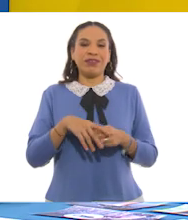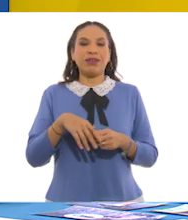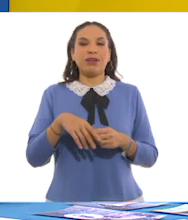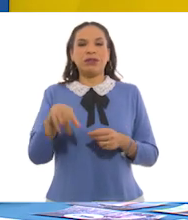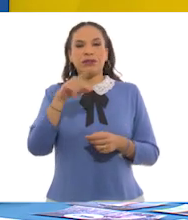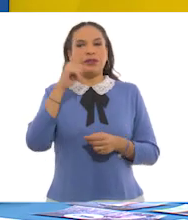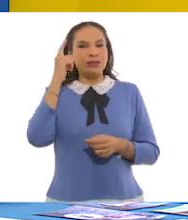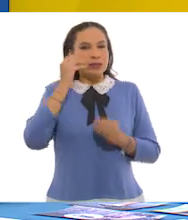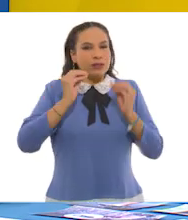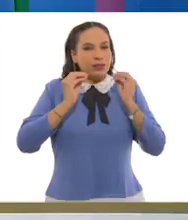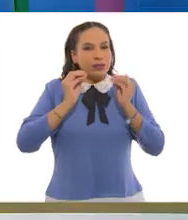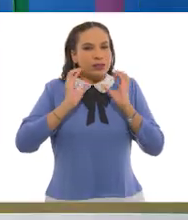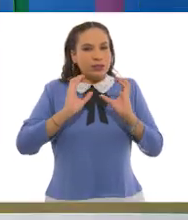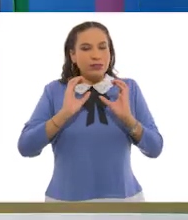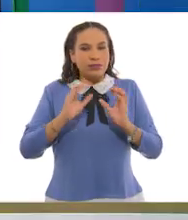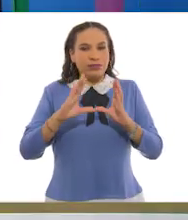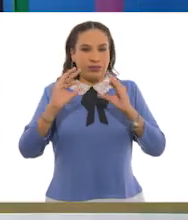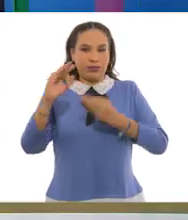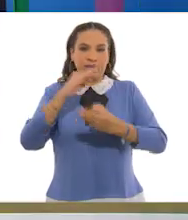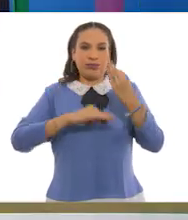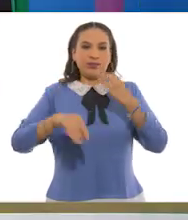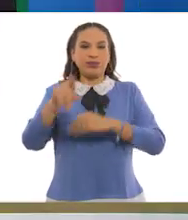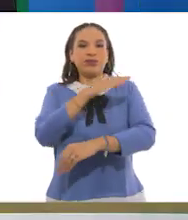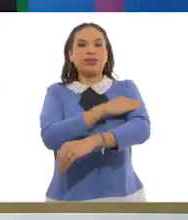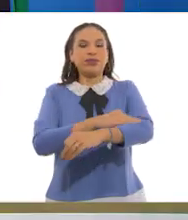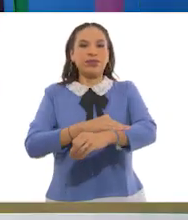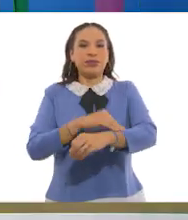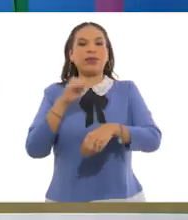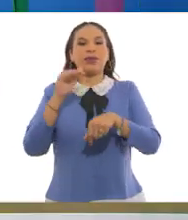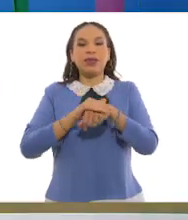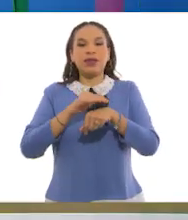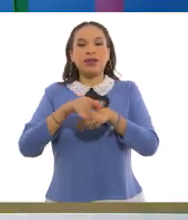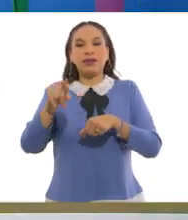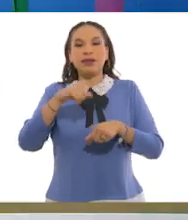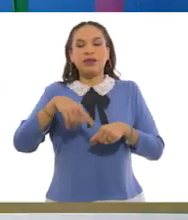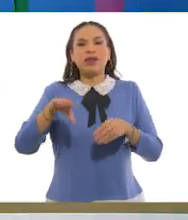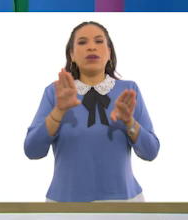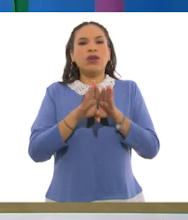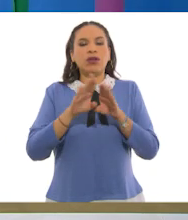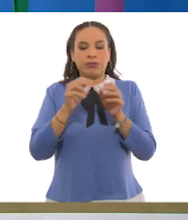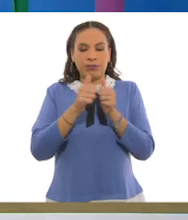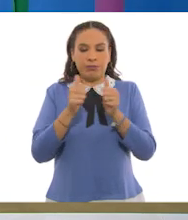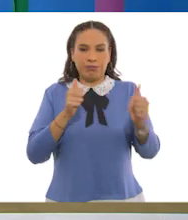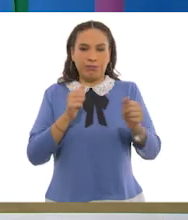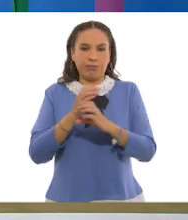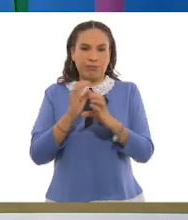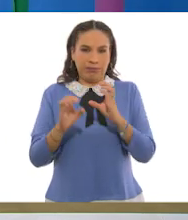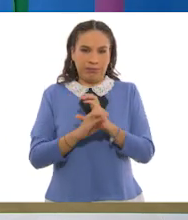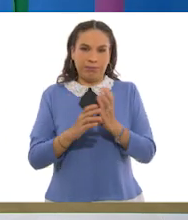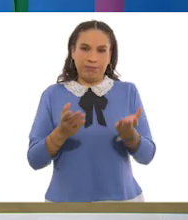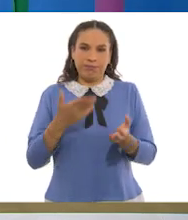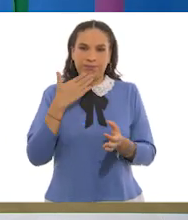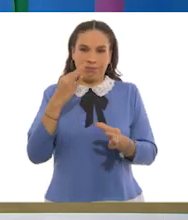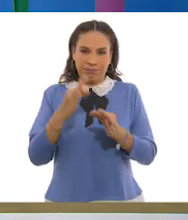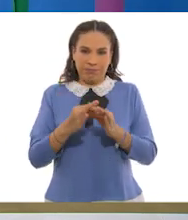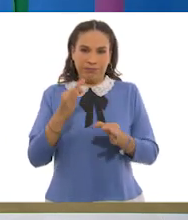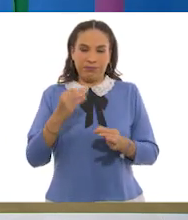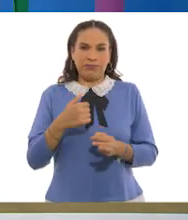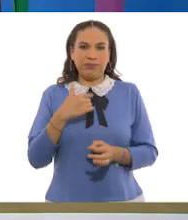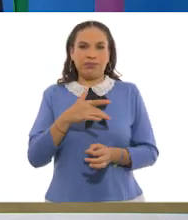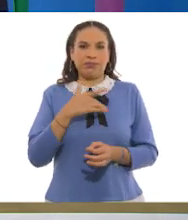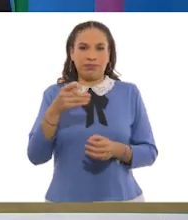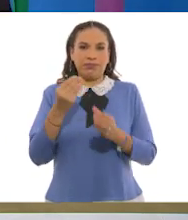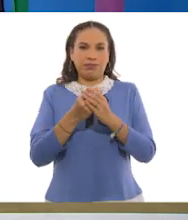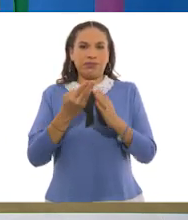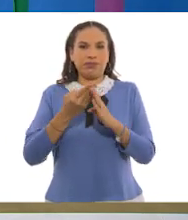cuídense mucho y enséñales a todos sus familiares, amigas y amigos cómo separar los residuos. Perfecto. Me pareció una